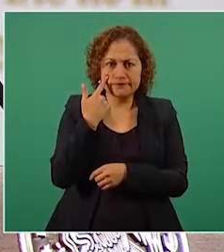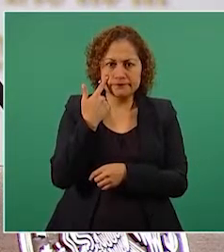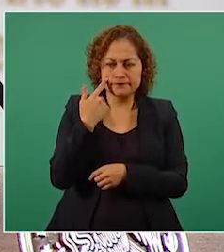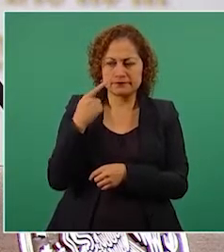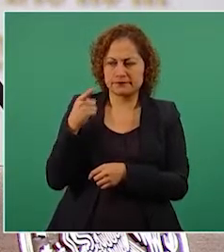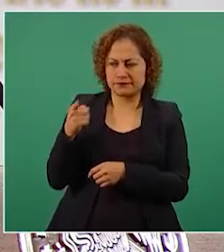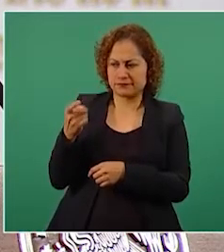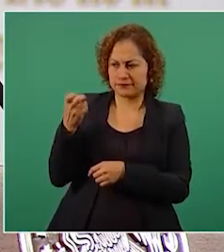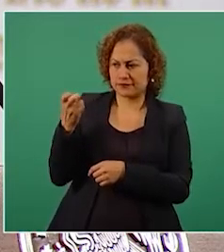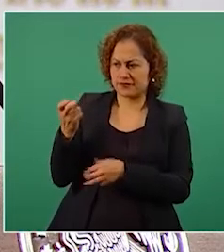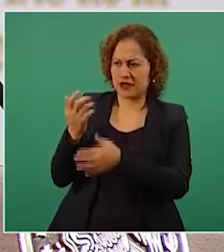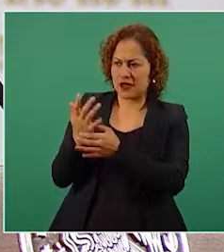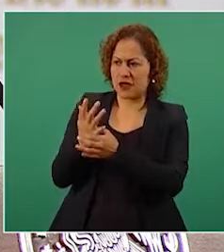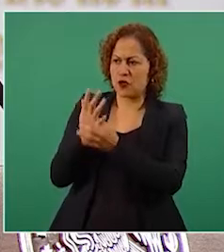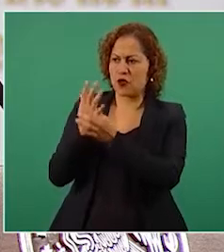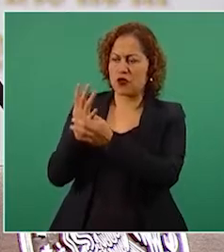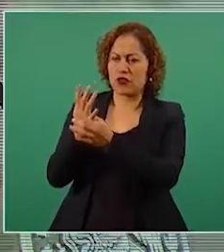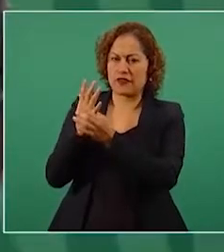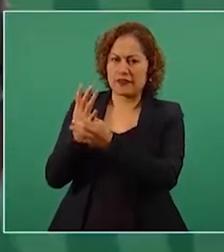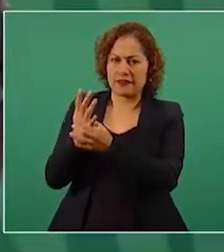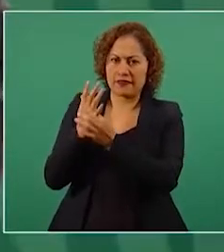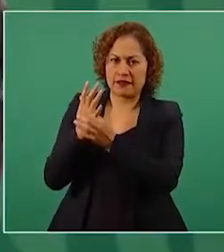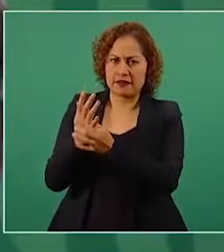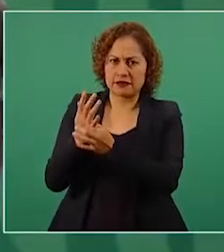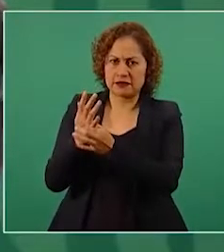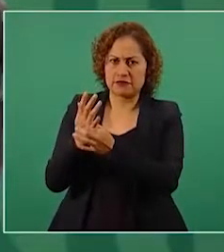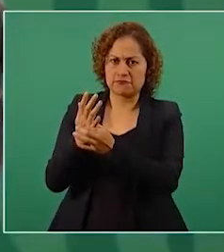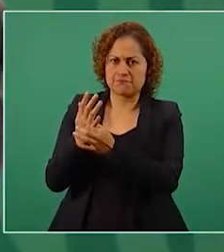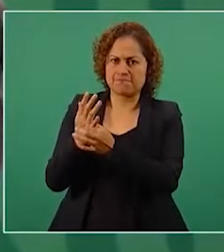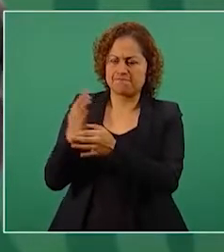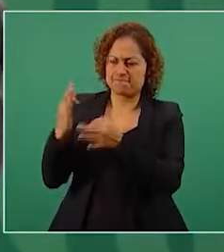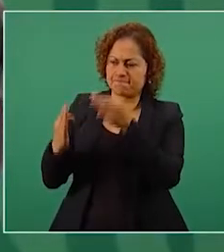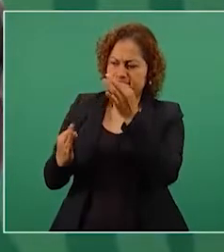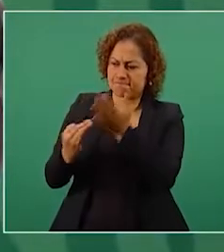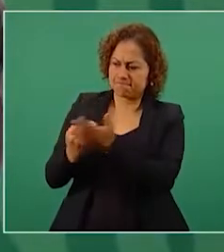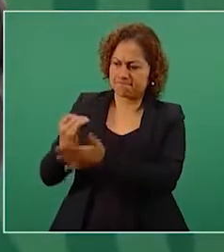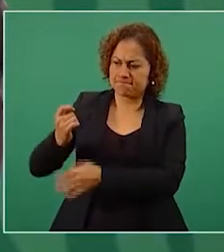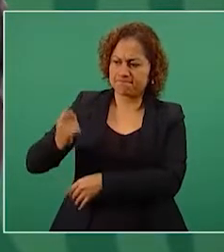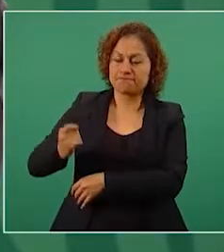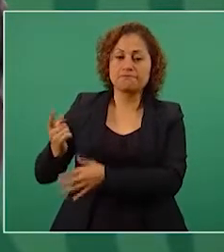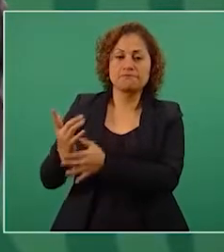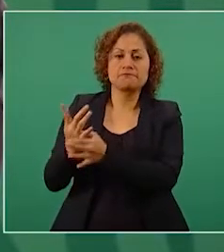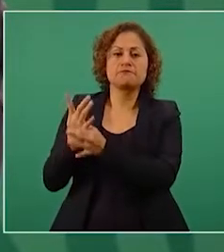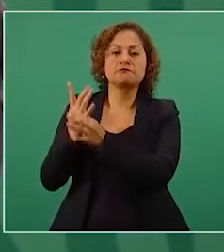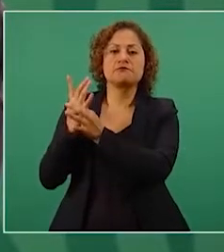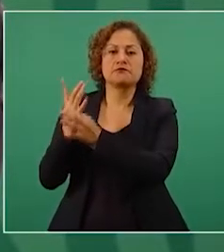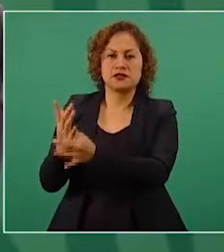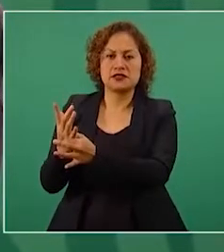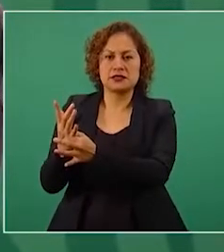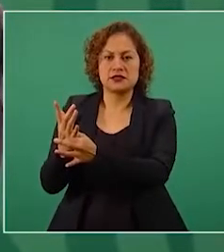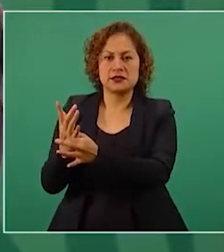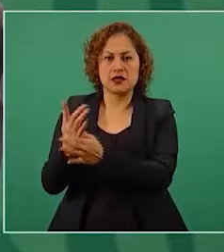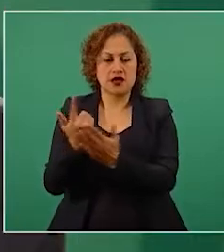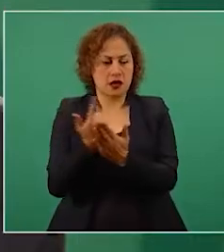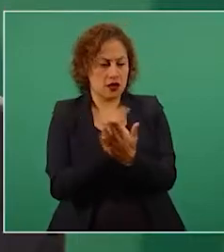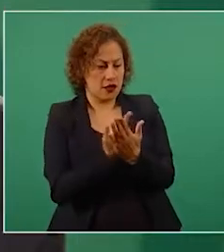supuestamente un gasto de precampaña